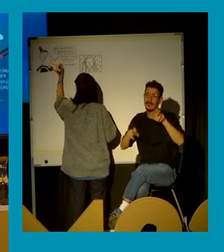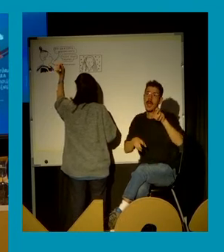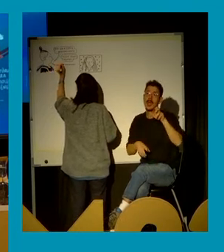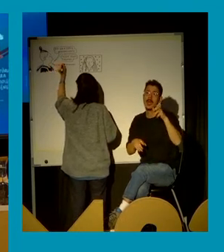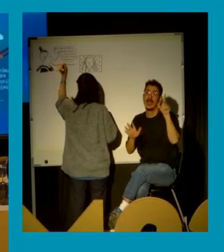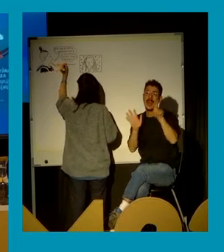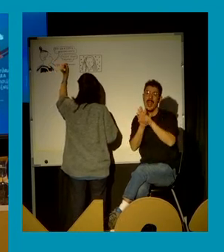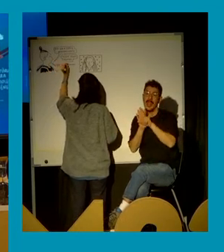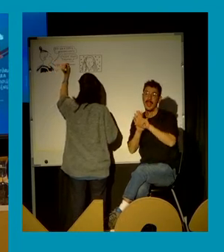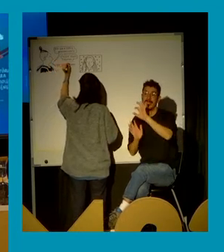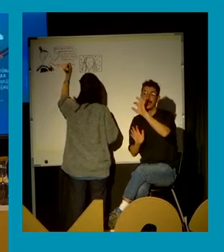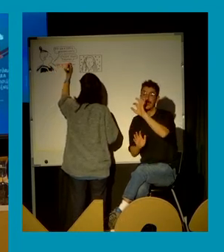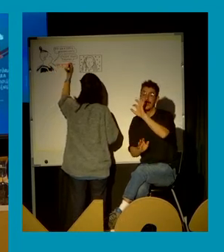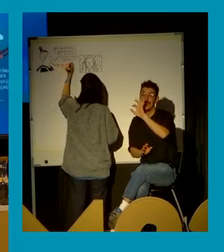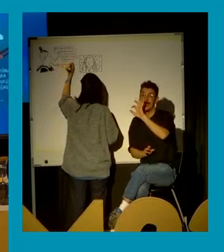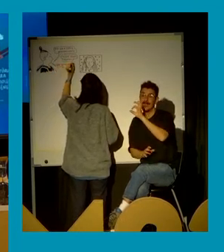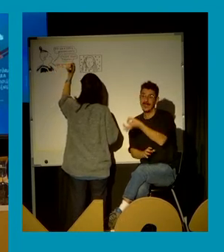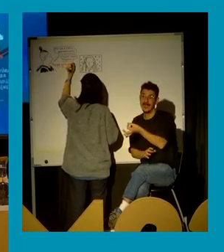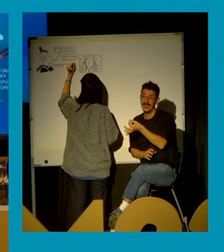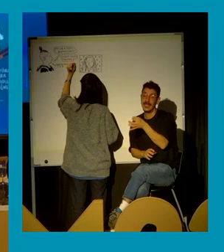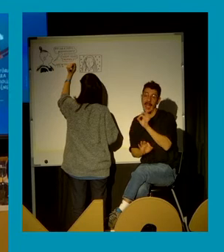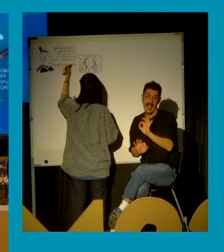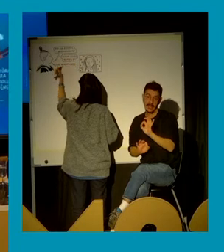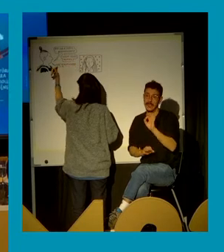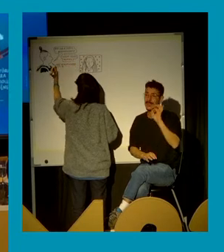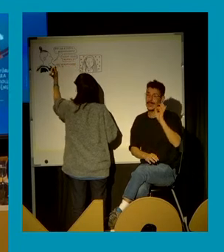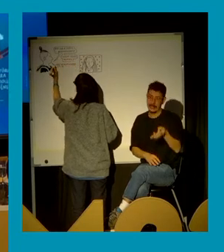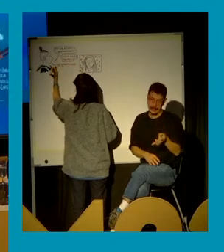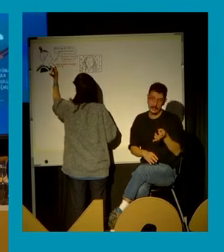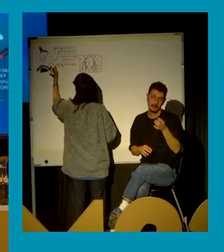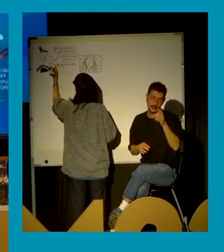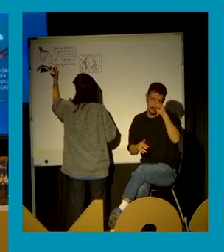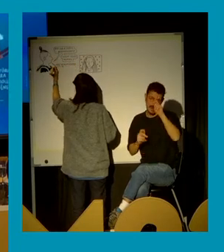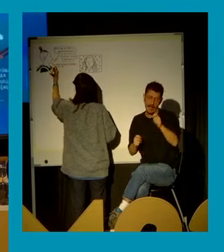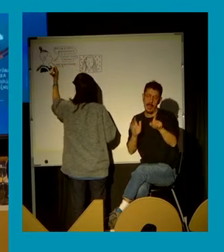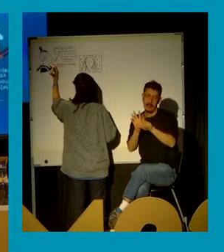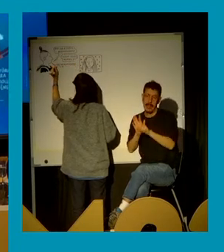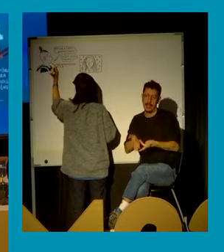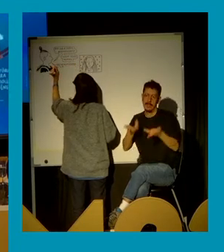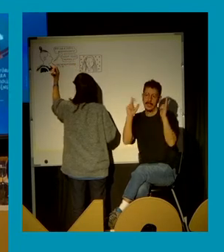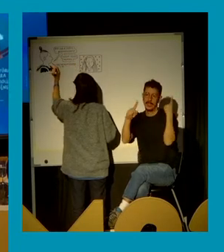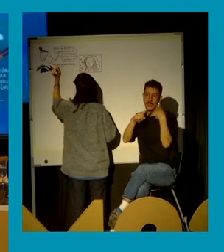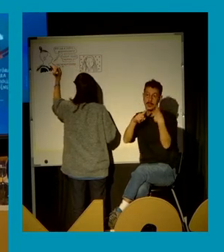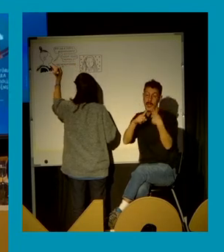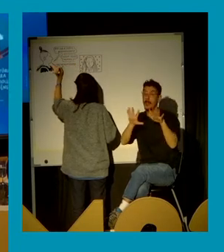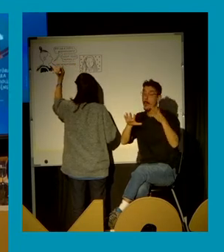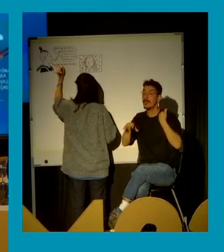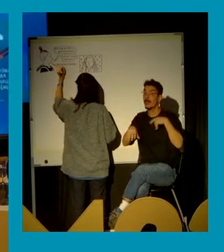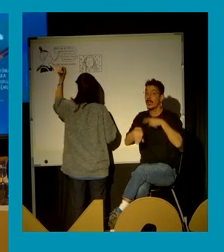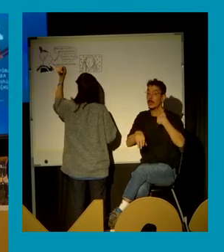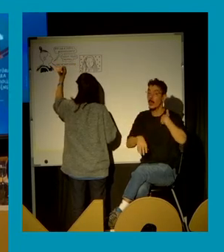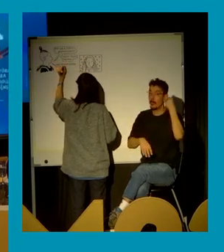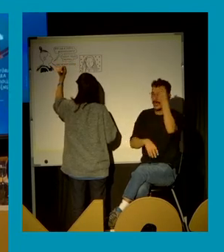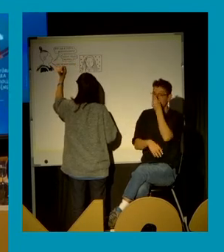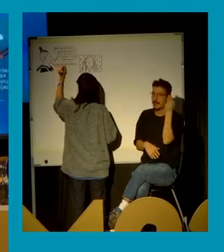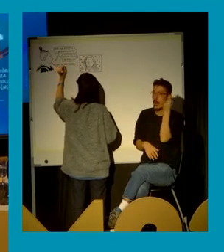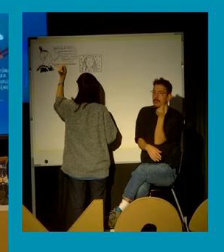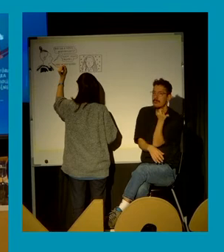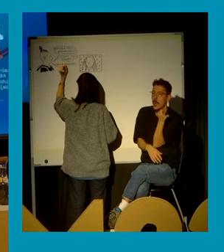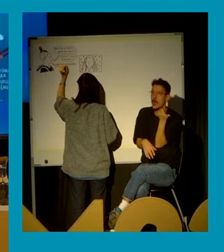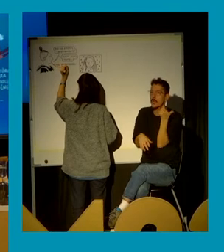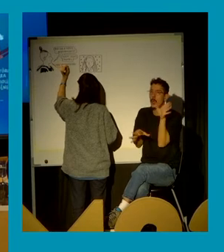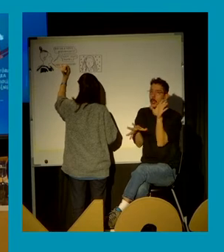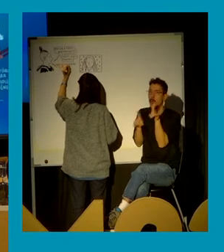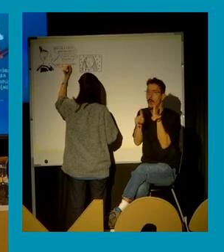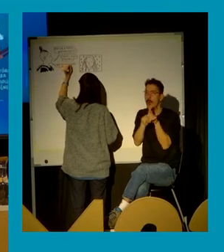sexuales, pero, por otro pensaba en esta idea de la hoja de ruta. Y, mientras tanto, a la vez, porque a mí